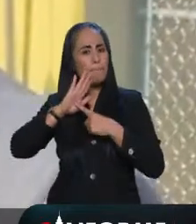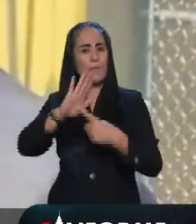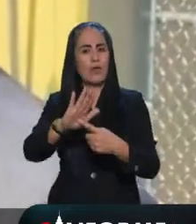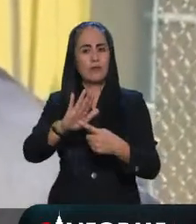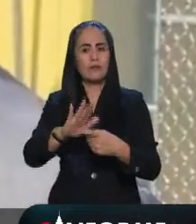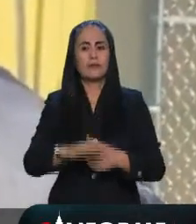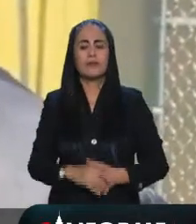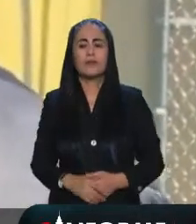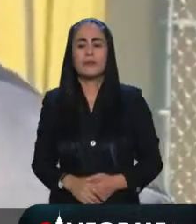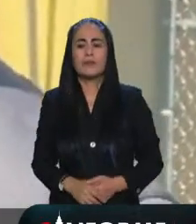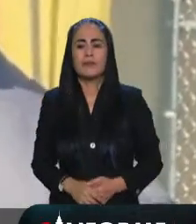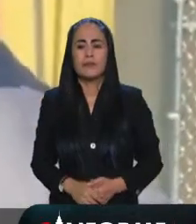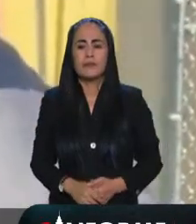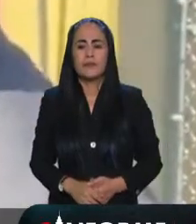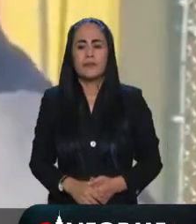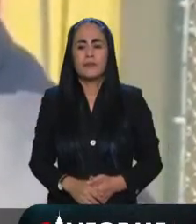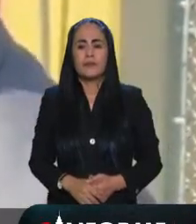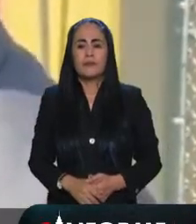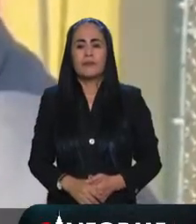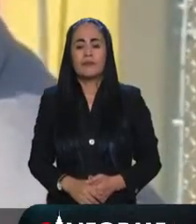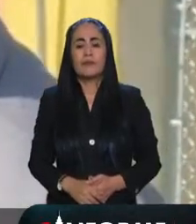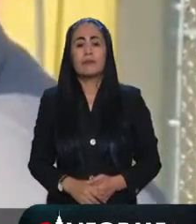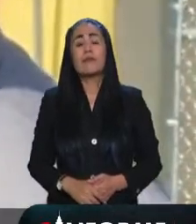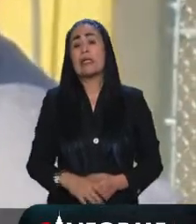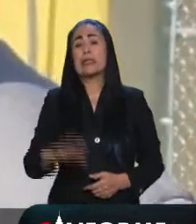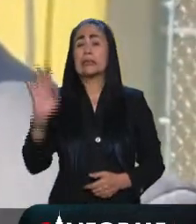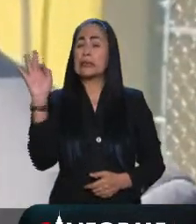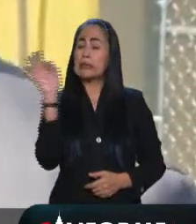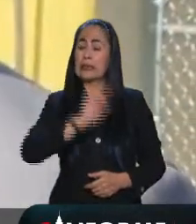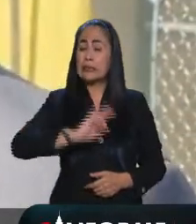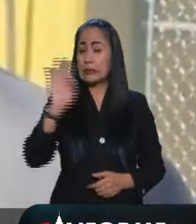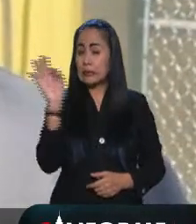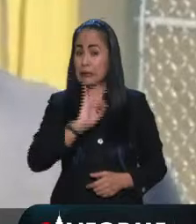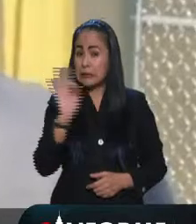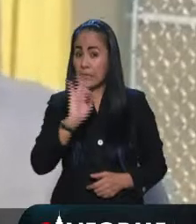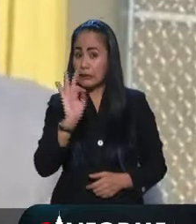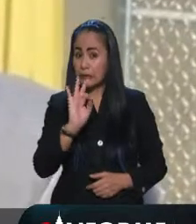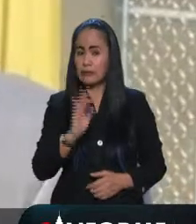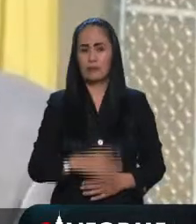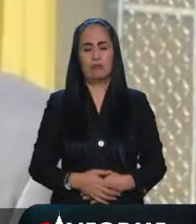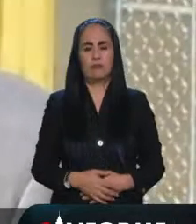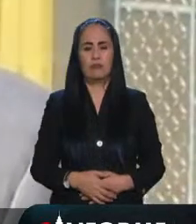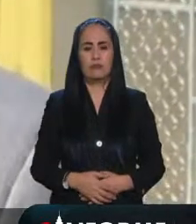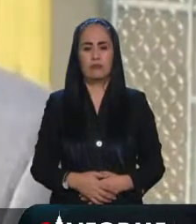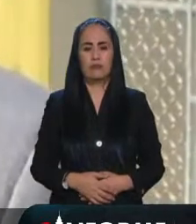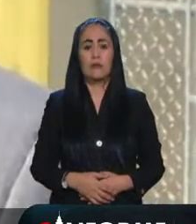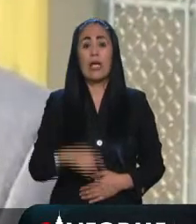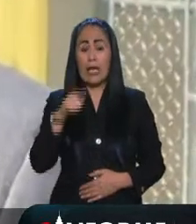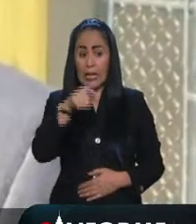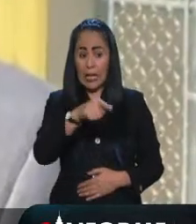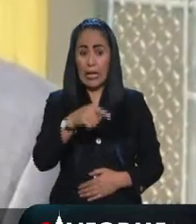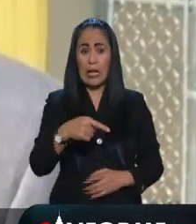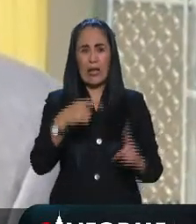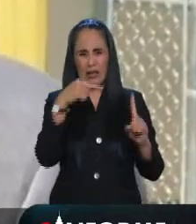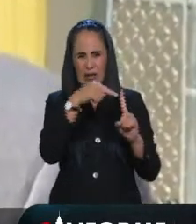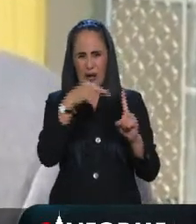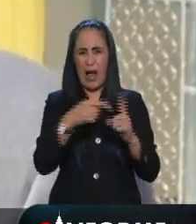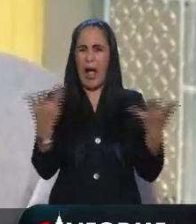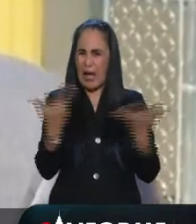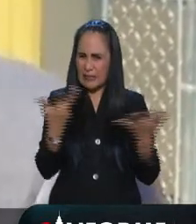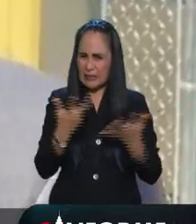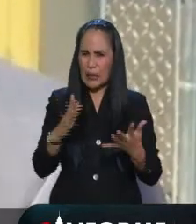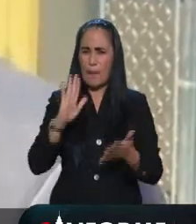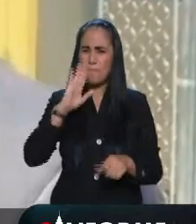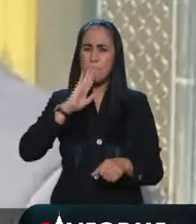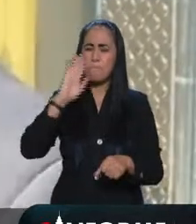en grado de tentativa no se cometió ningún delito a juicio